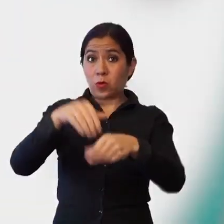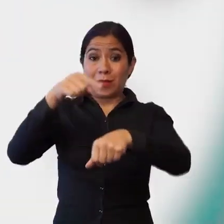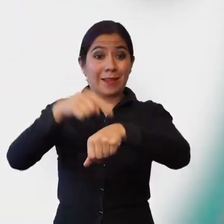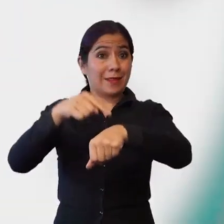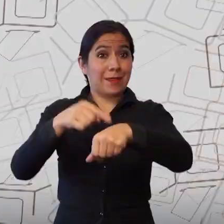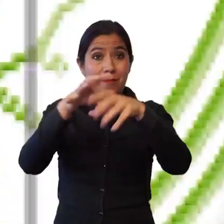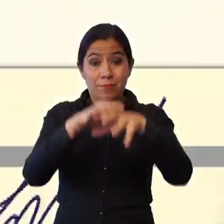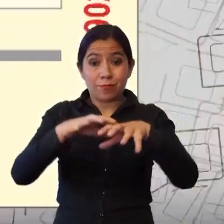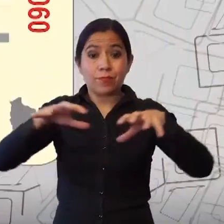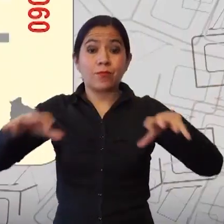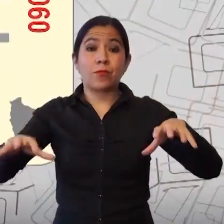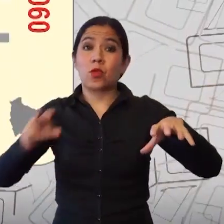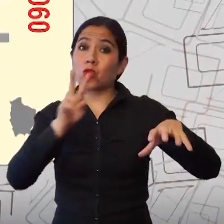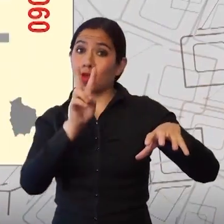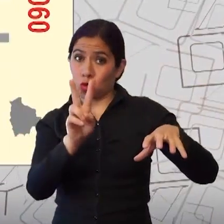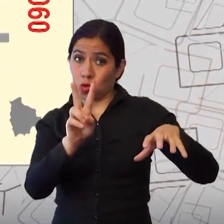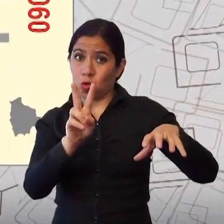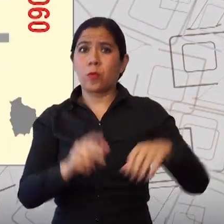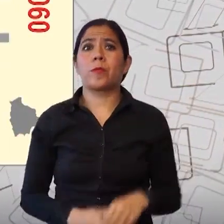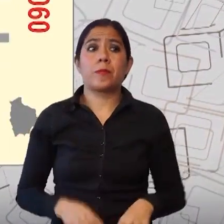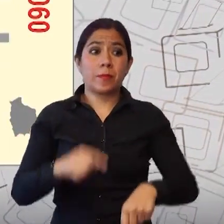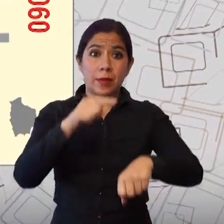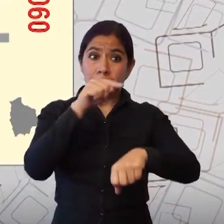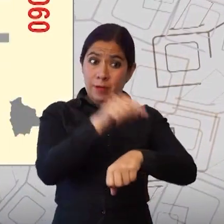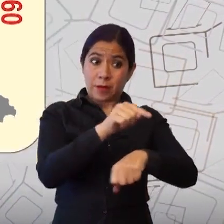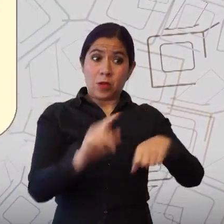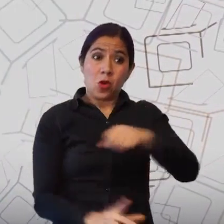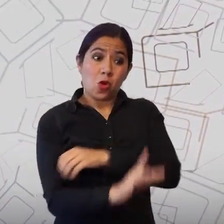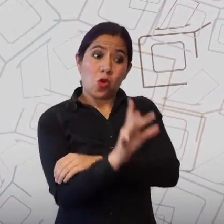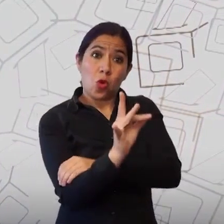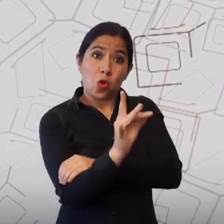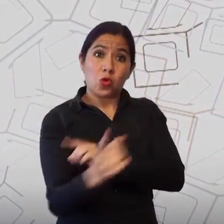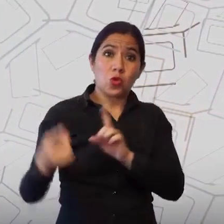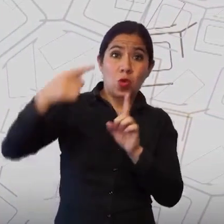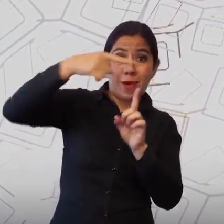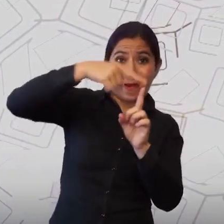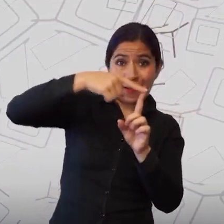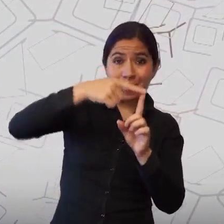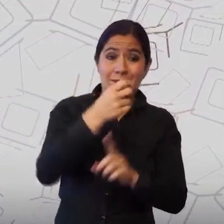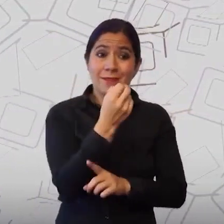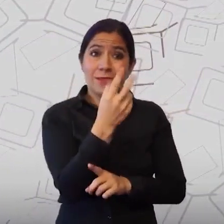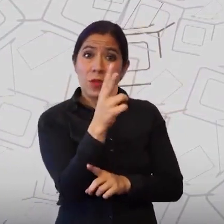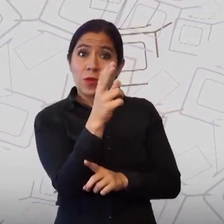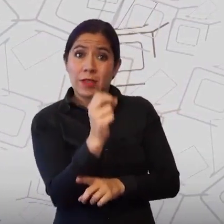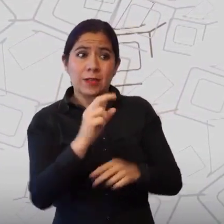etapas, por número de cédula de identidad. Primera etapa, personas cuyos